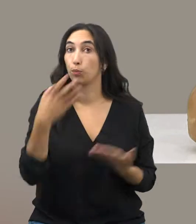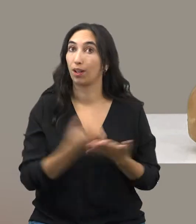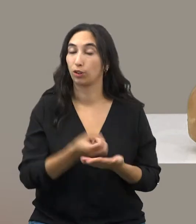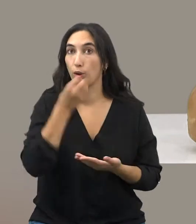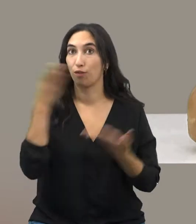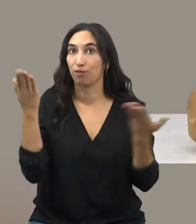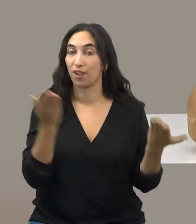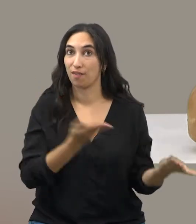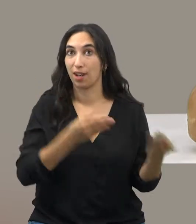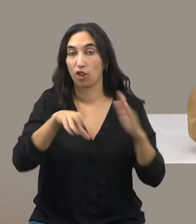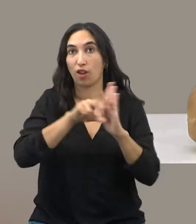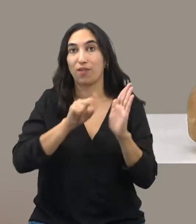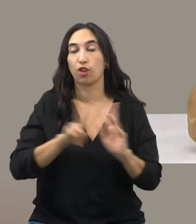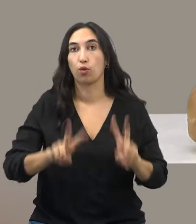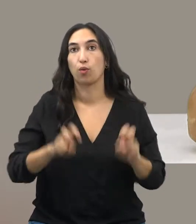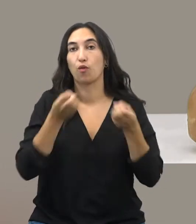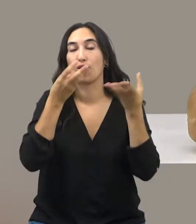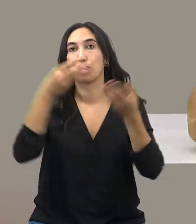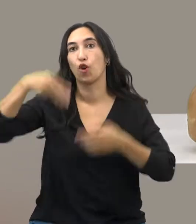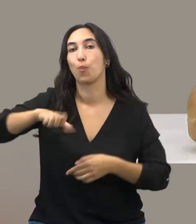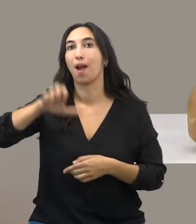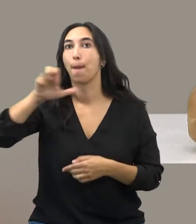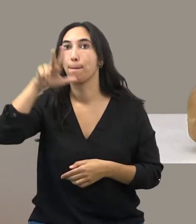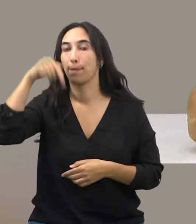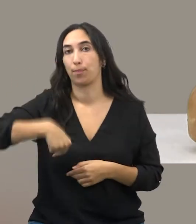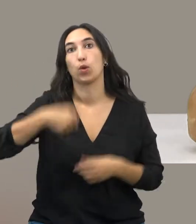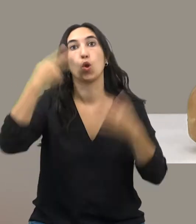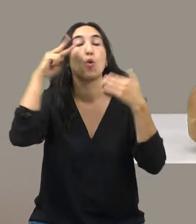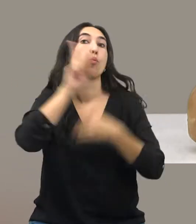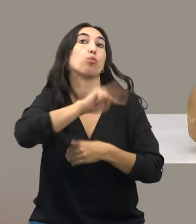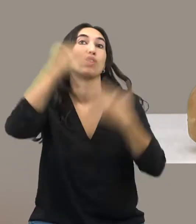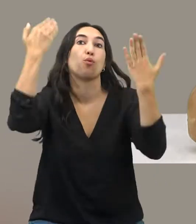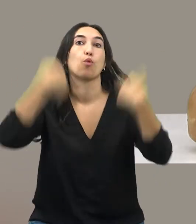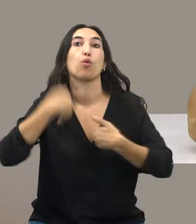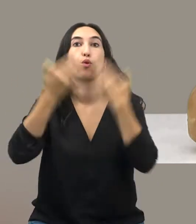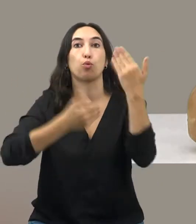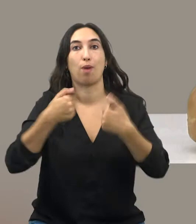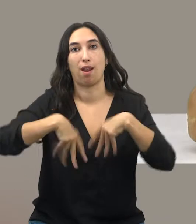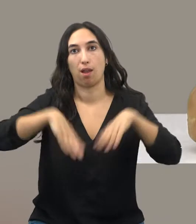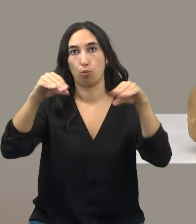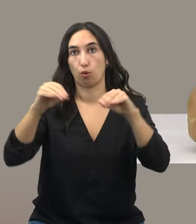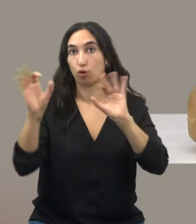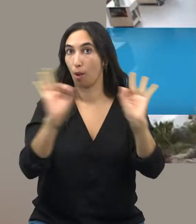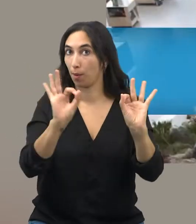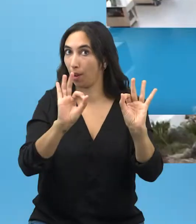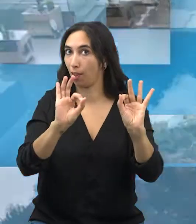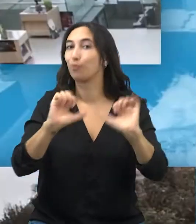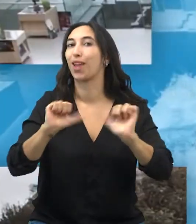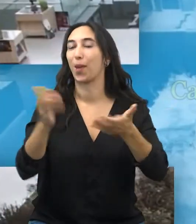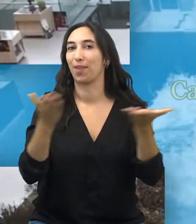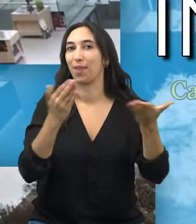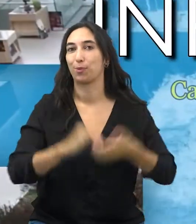Buenas a todos, bienvenidos a una nueva edición de Informa.me desde el Museo de la Evolución Humana en Burgos. ¿Estáis preparados? ¡Comenzamos!